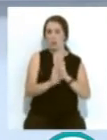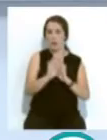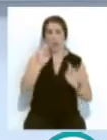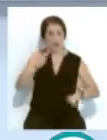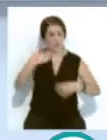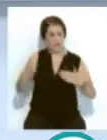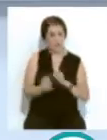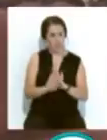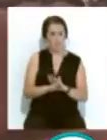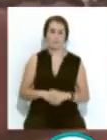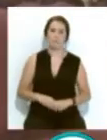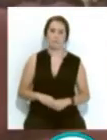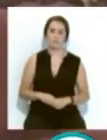actividad.